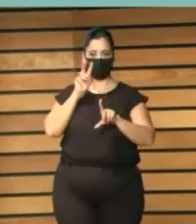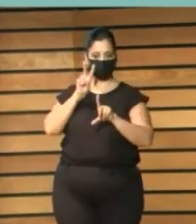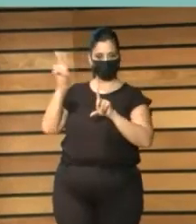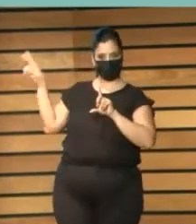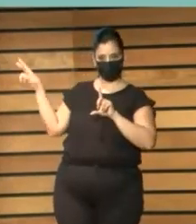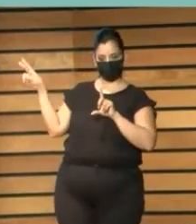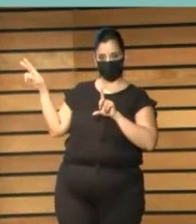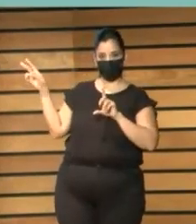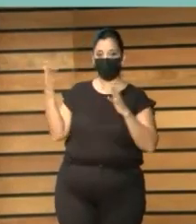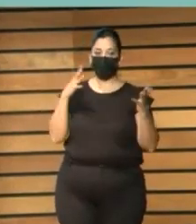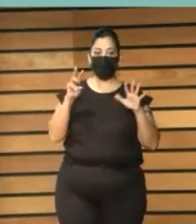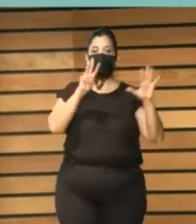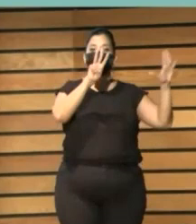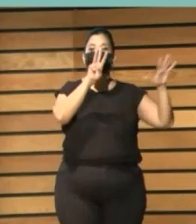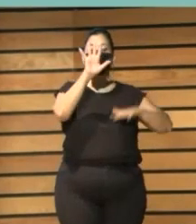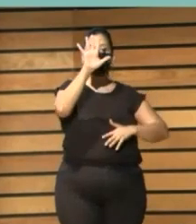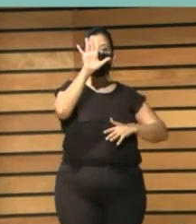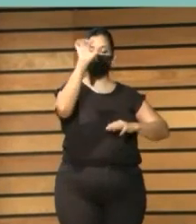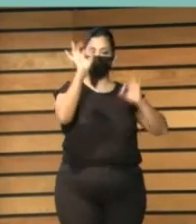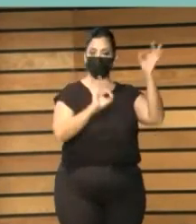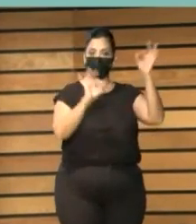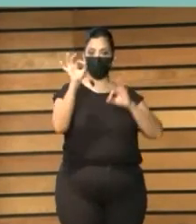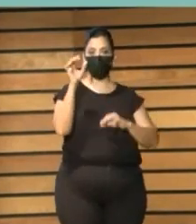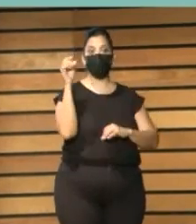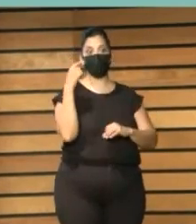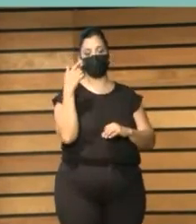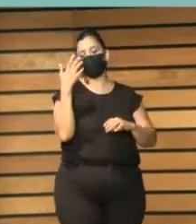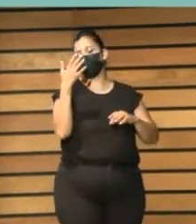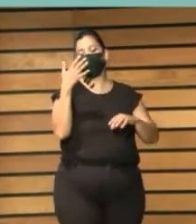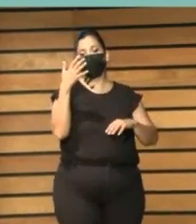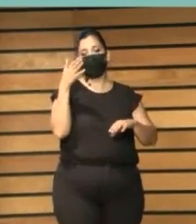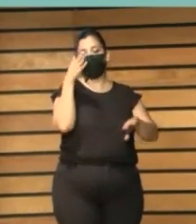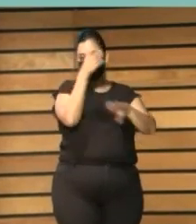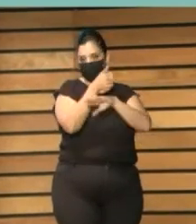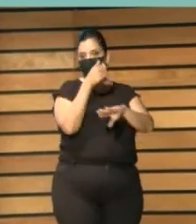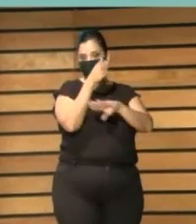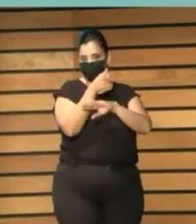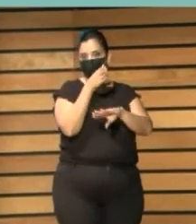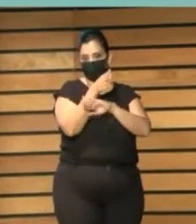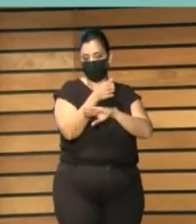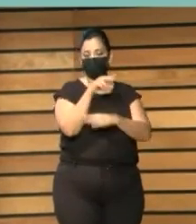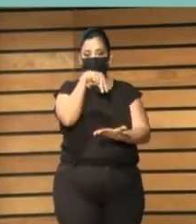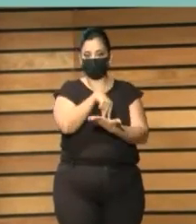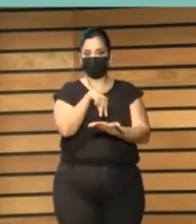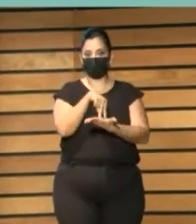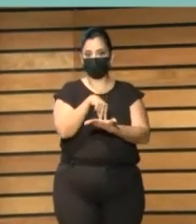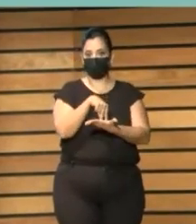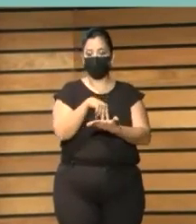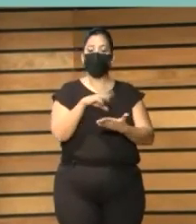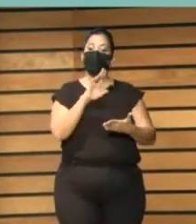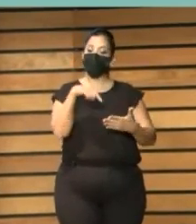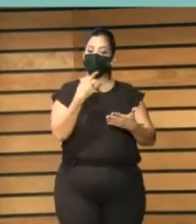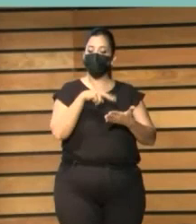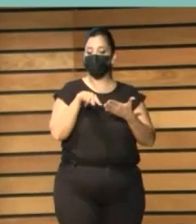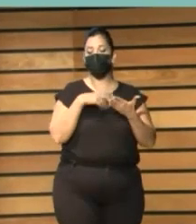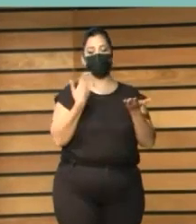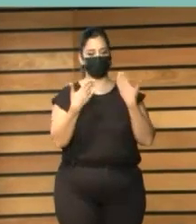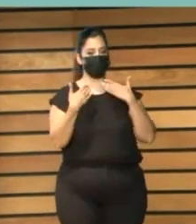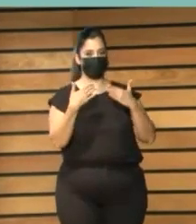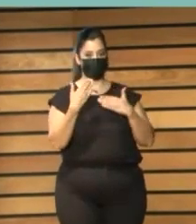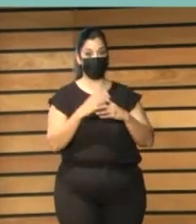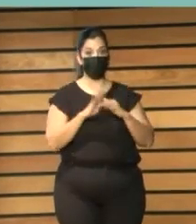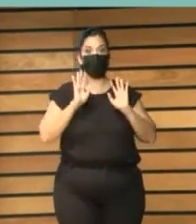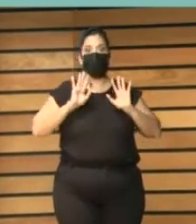,47% eran exclusivamente presenciales y las herramientas eran las que utilizaban a la bien. En aquel